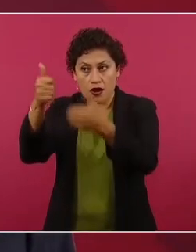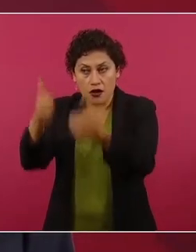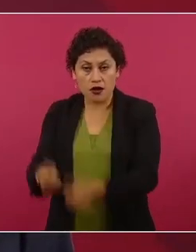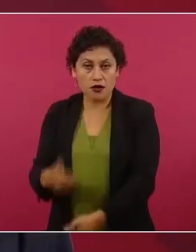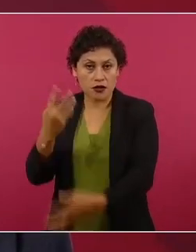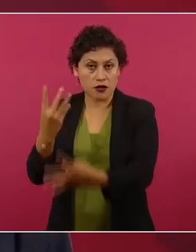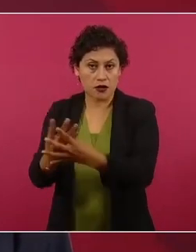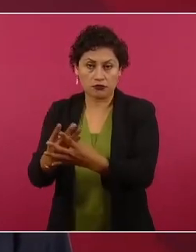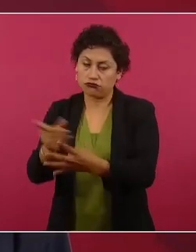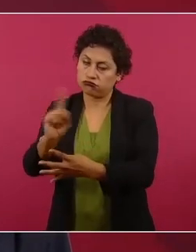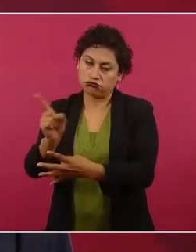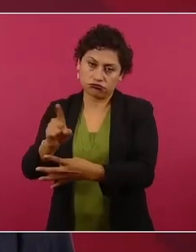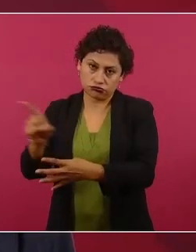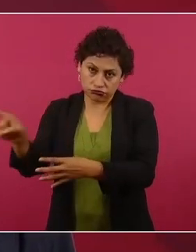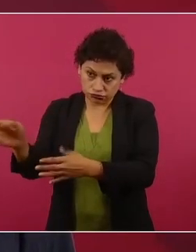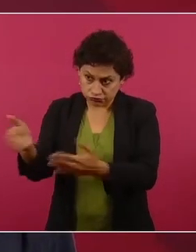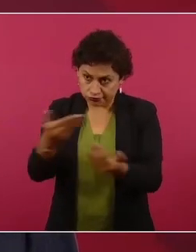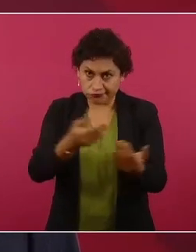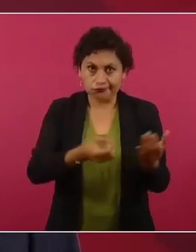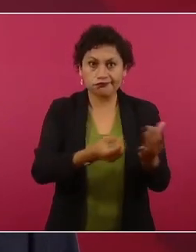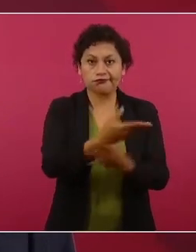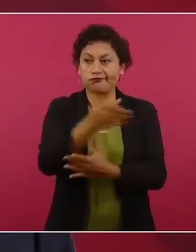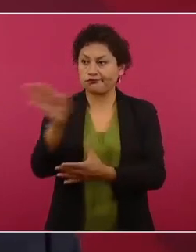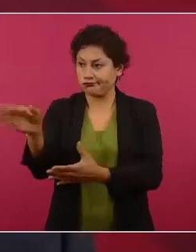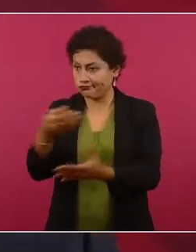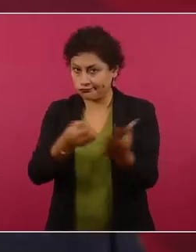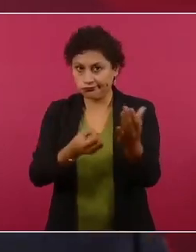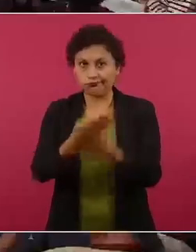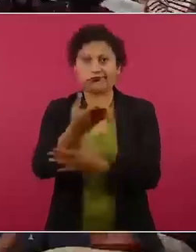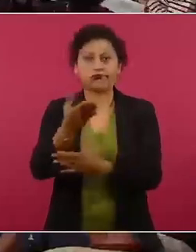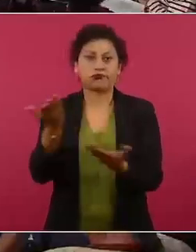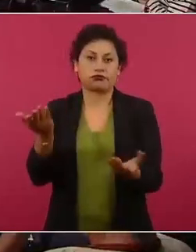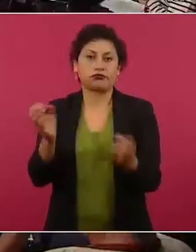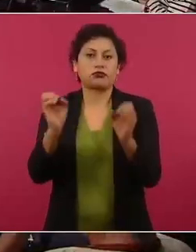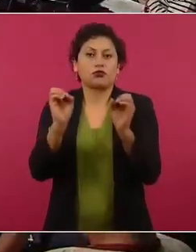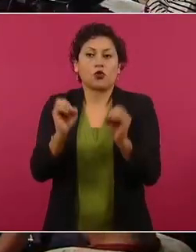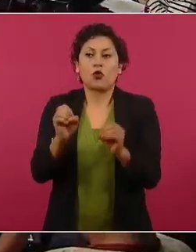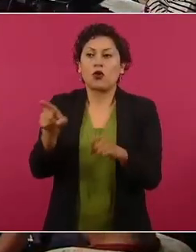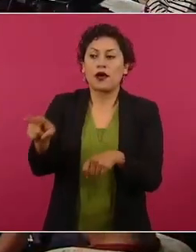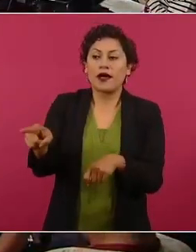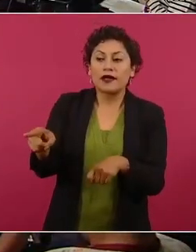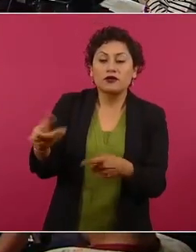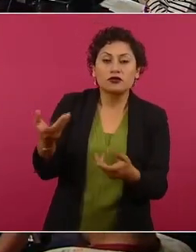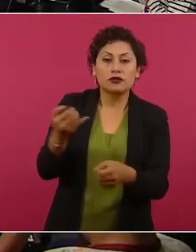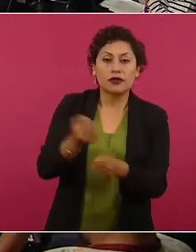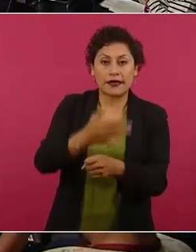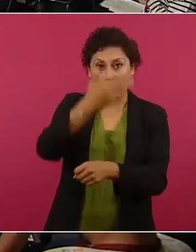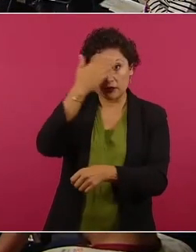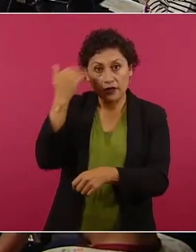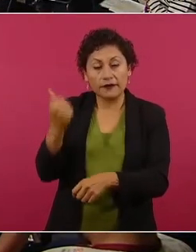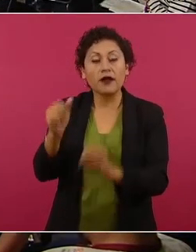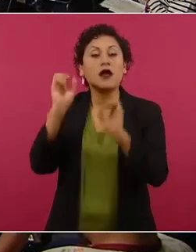cárcel, que son inocentes o que fueron víctimas de tortura